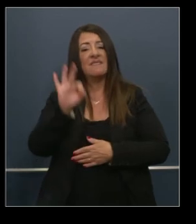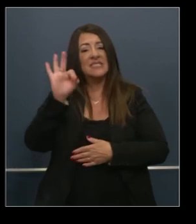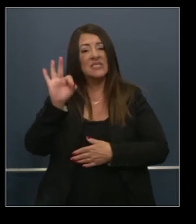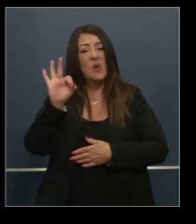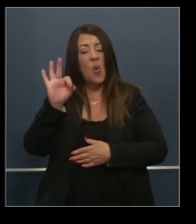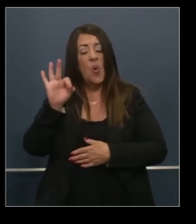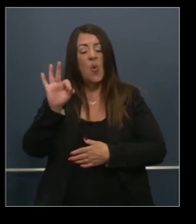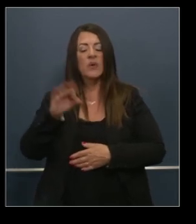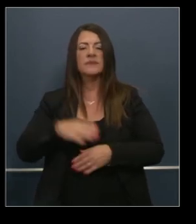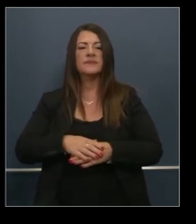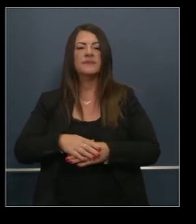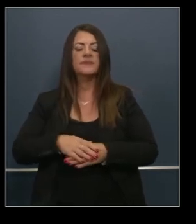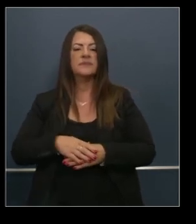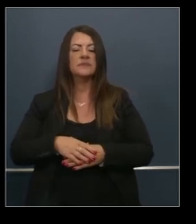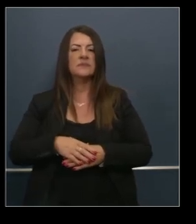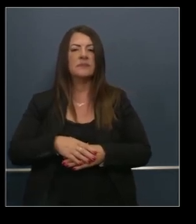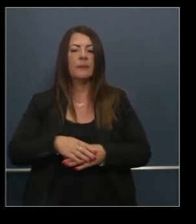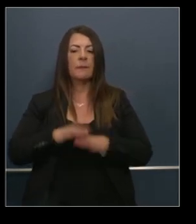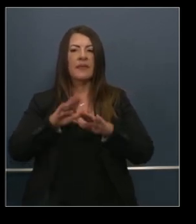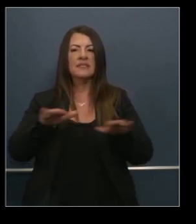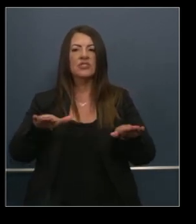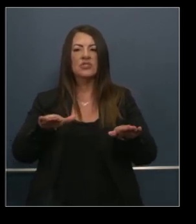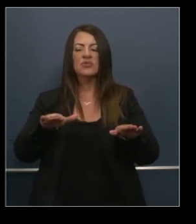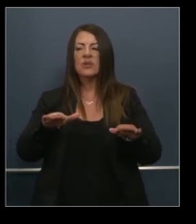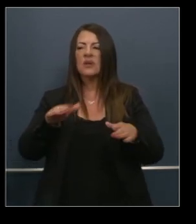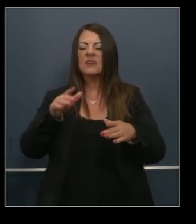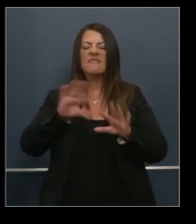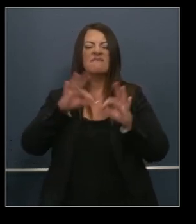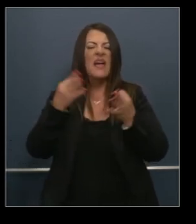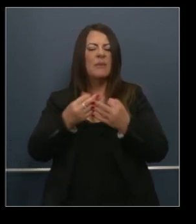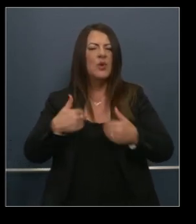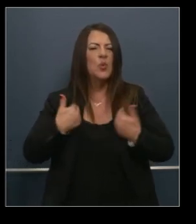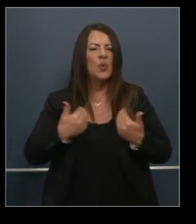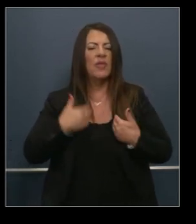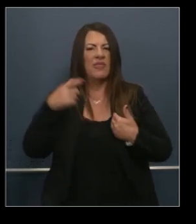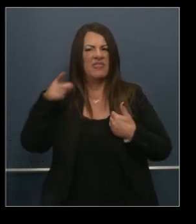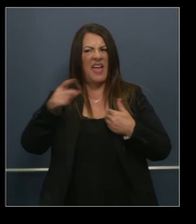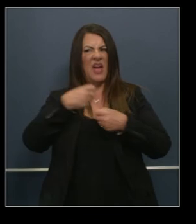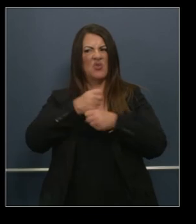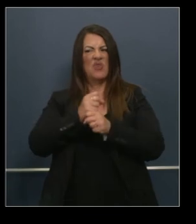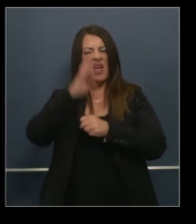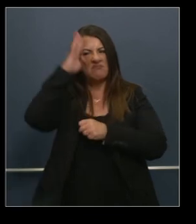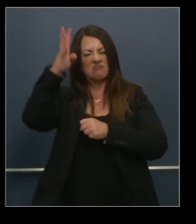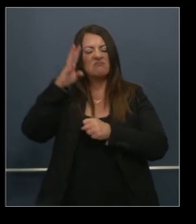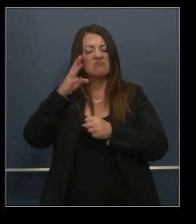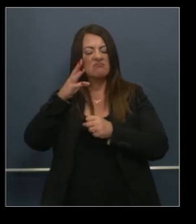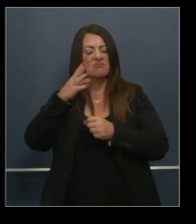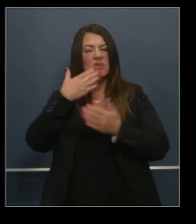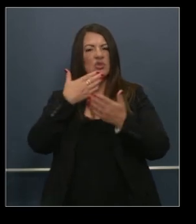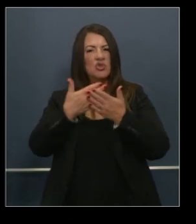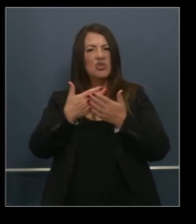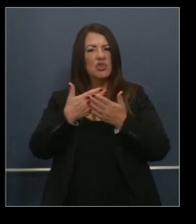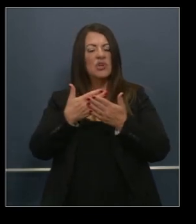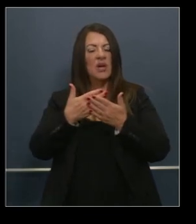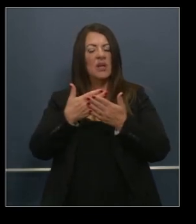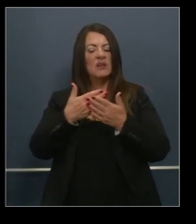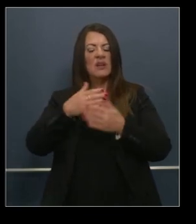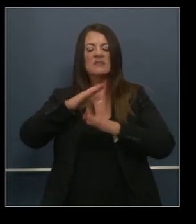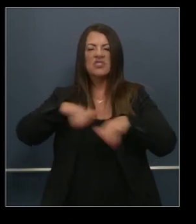Francisco los niños el departamento de niños y familias están creando